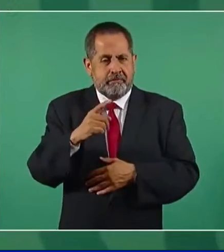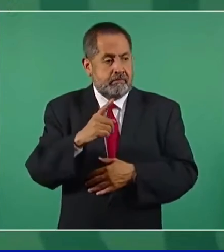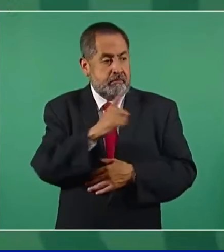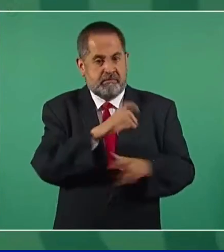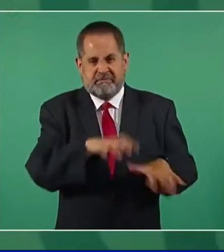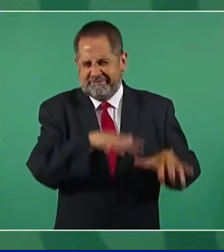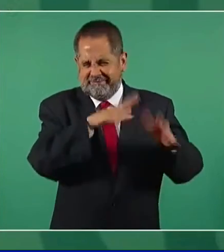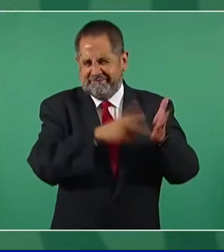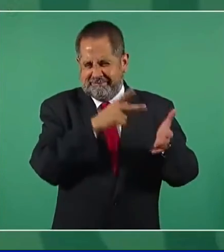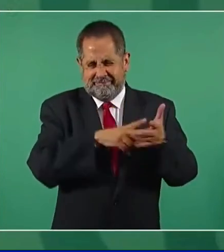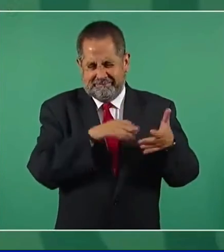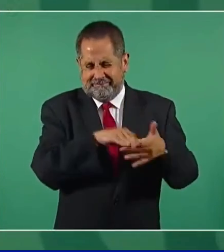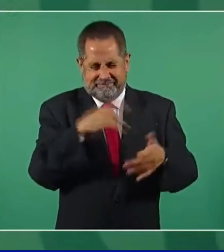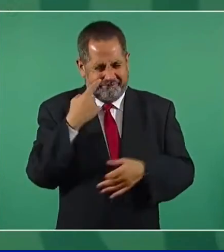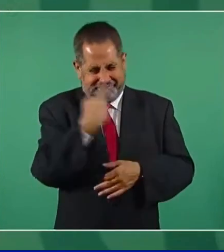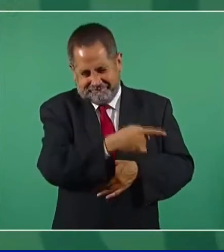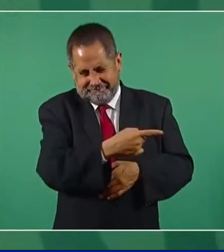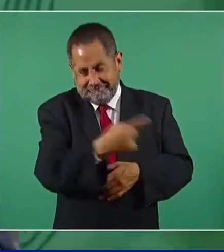cada rato.